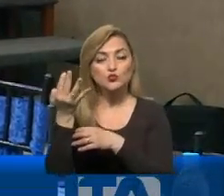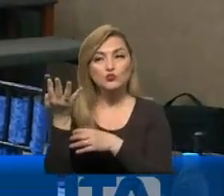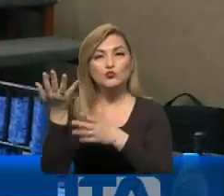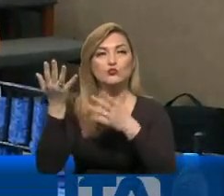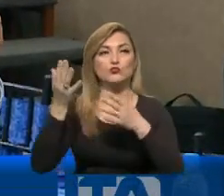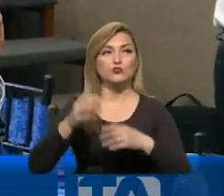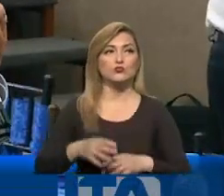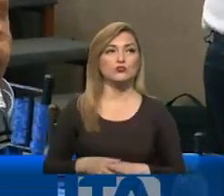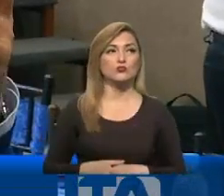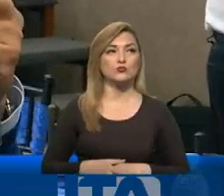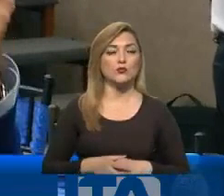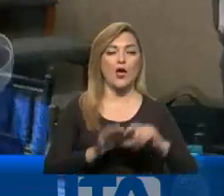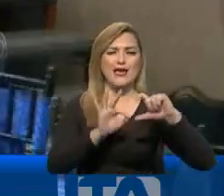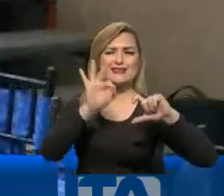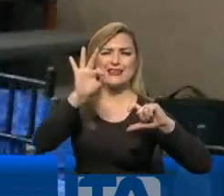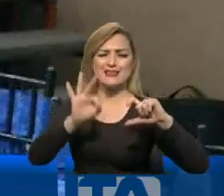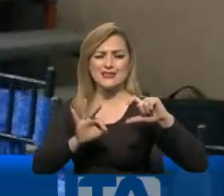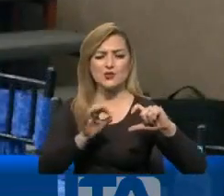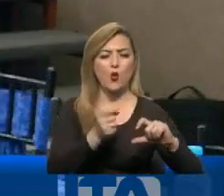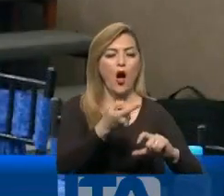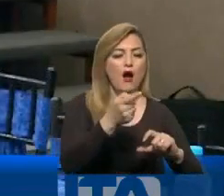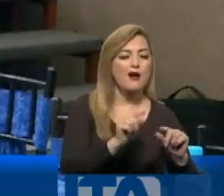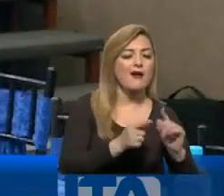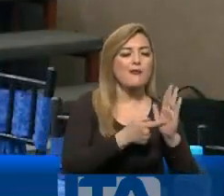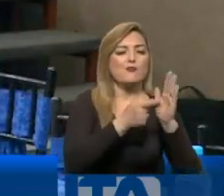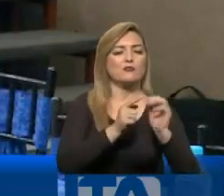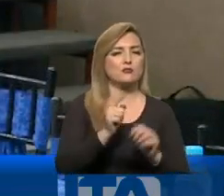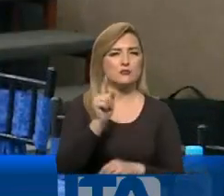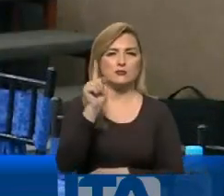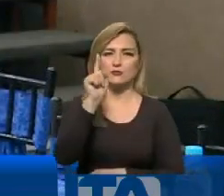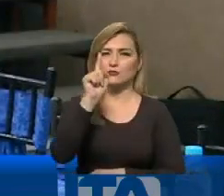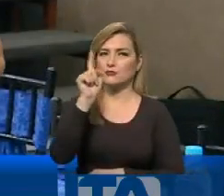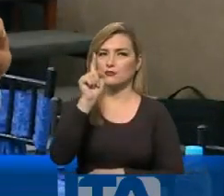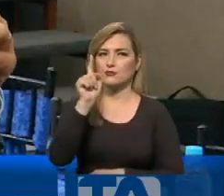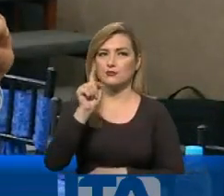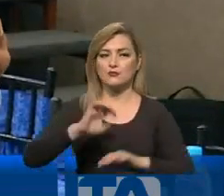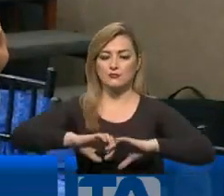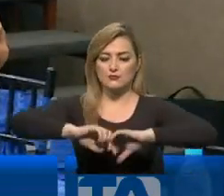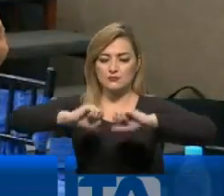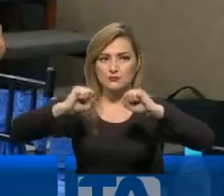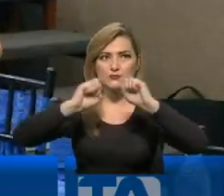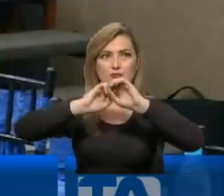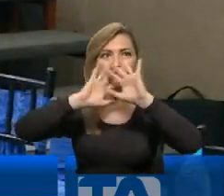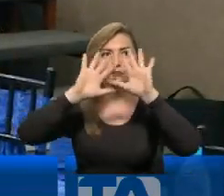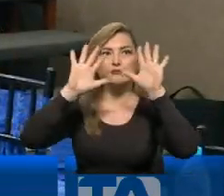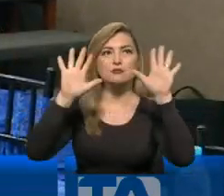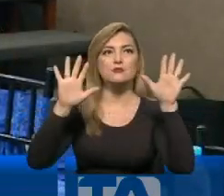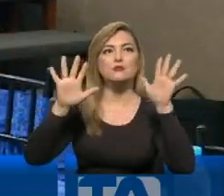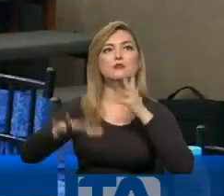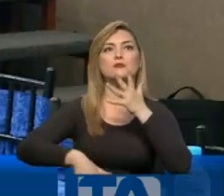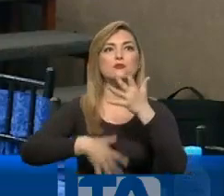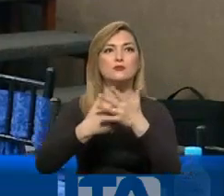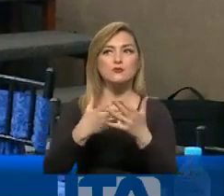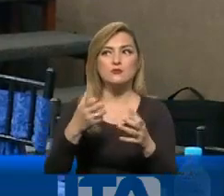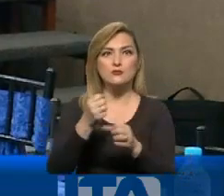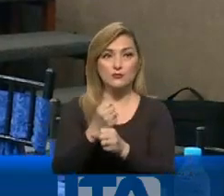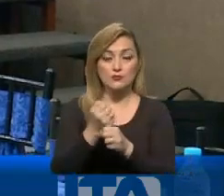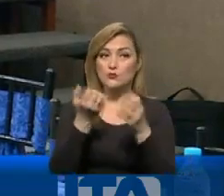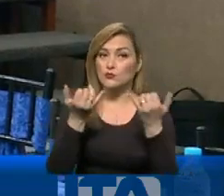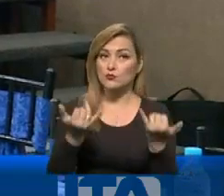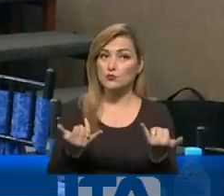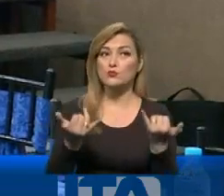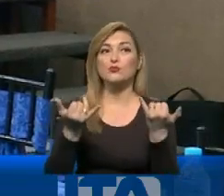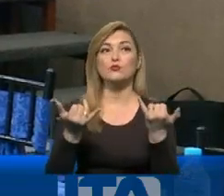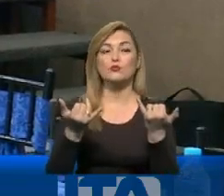de un muestreo estadístico. Lo que busca el proceso es demostrar que todo lo que se ha hecho hasta ahora